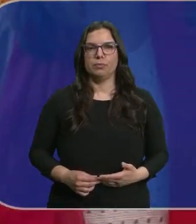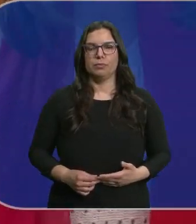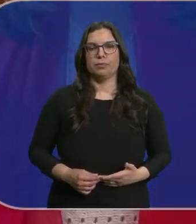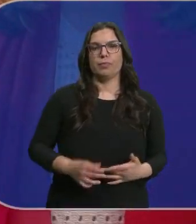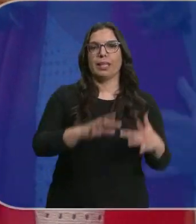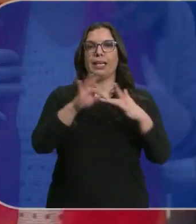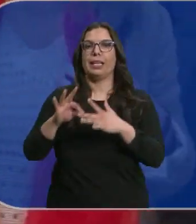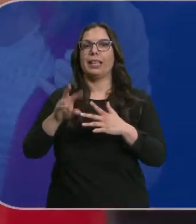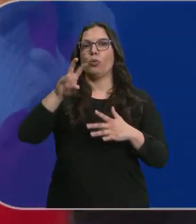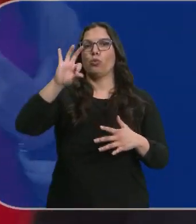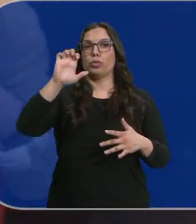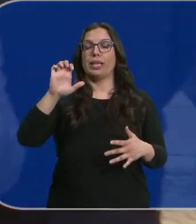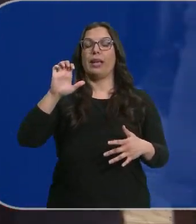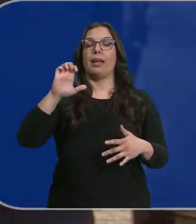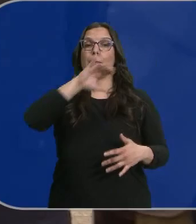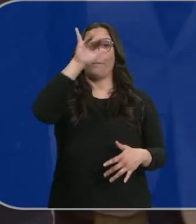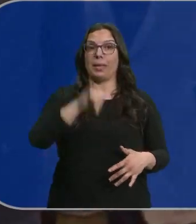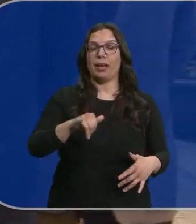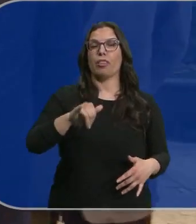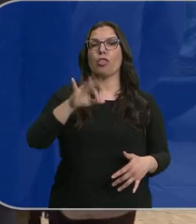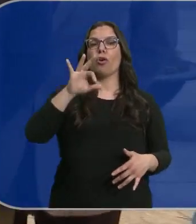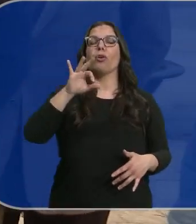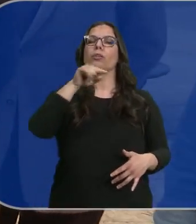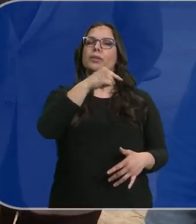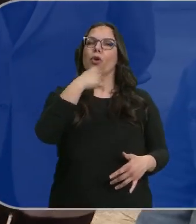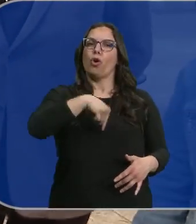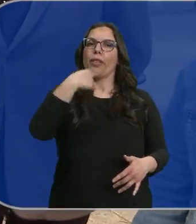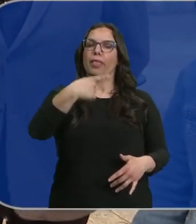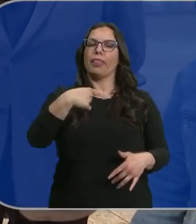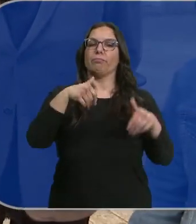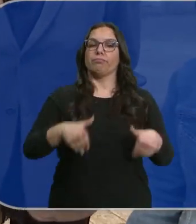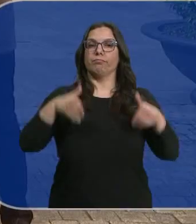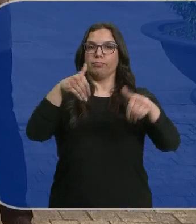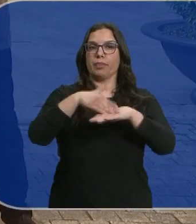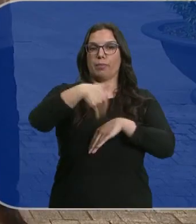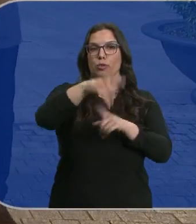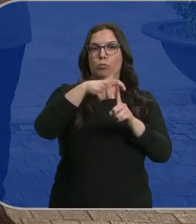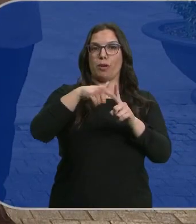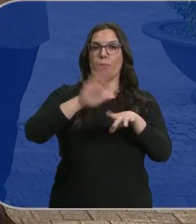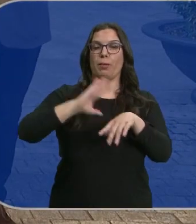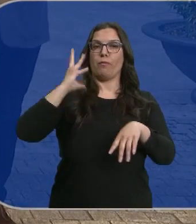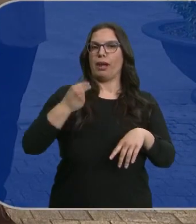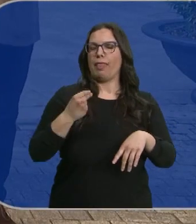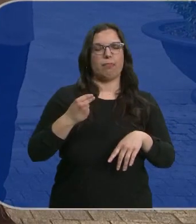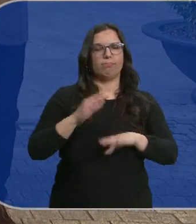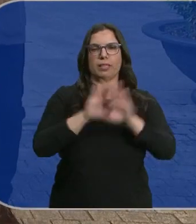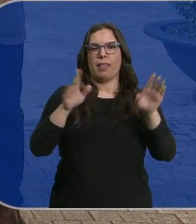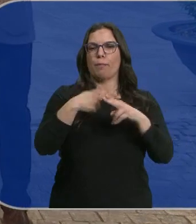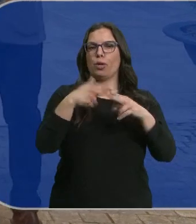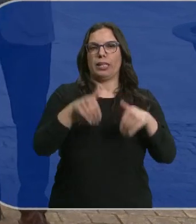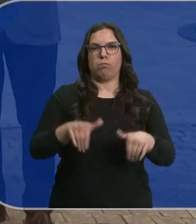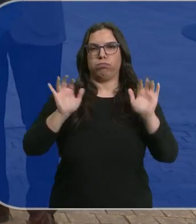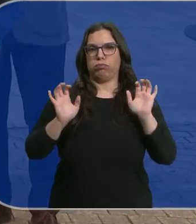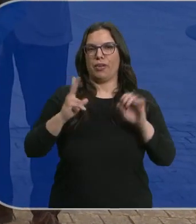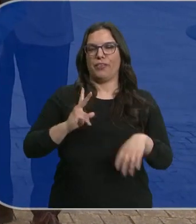El líder de USE Bierzo, Samuel Folgueral, ha anunciado hoy que no va a concurrir a las elecciones de mayo en Ponferrada y que se retira temporalmente de la